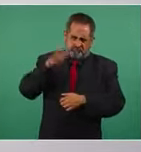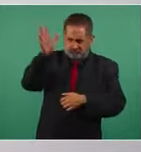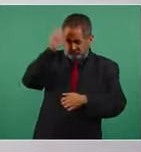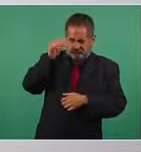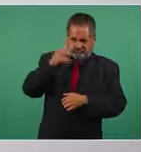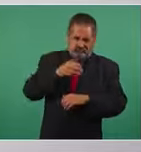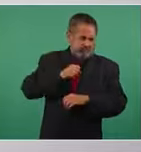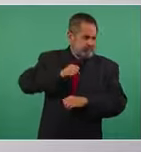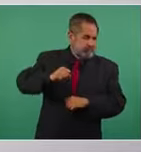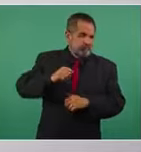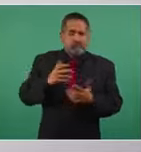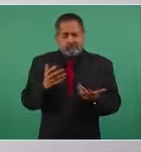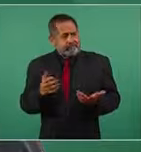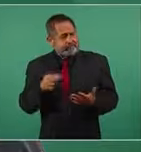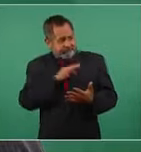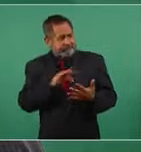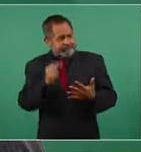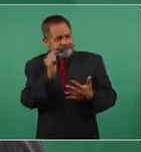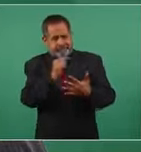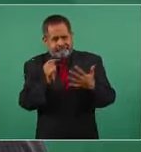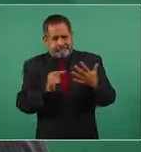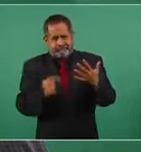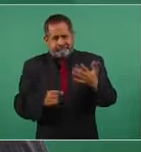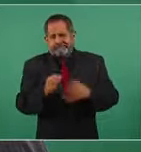cuántas acciones